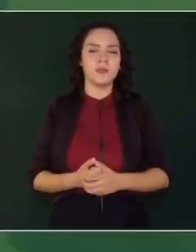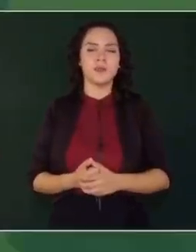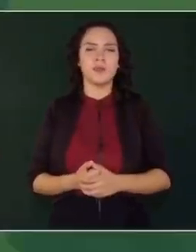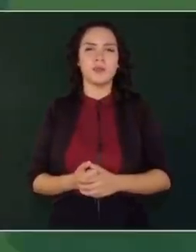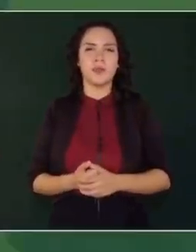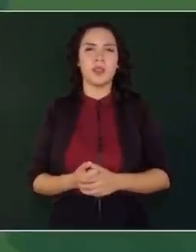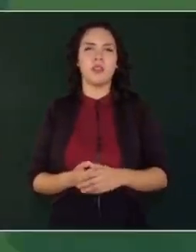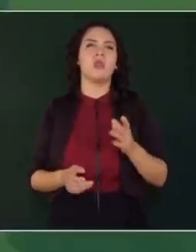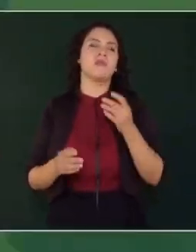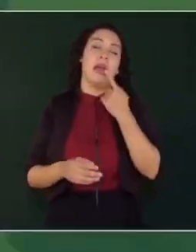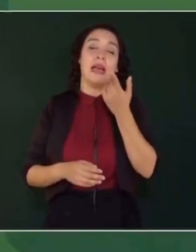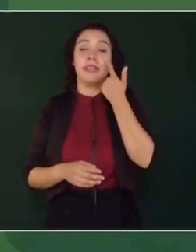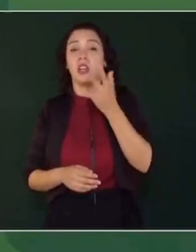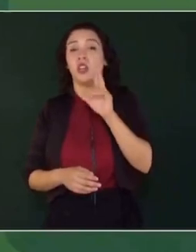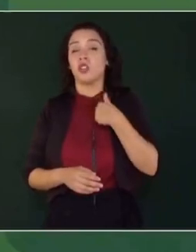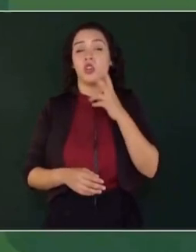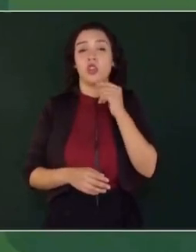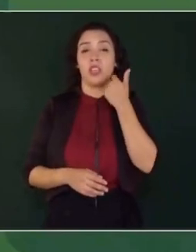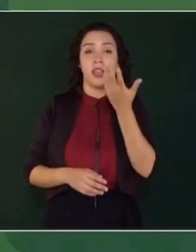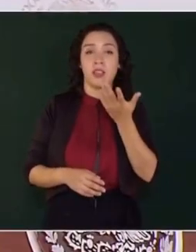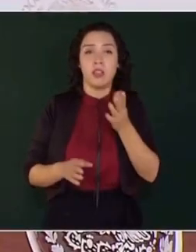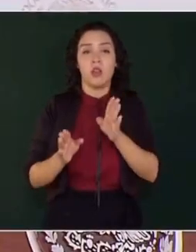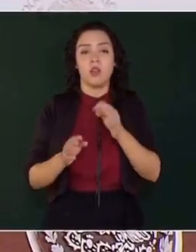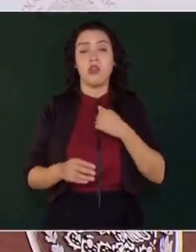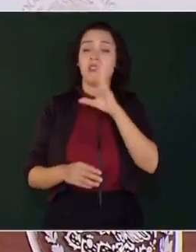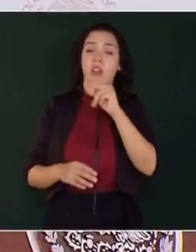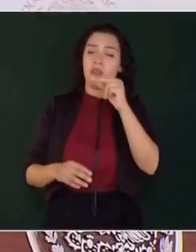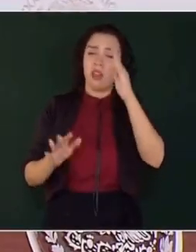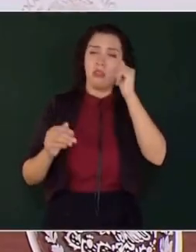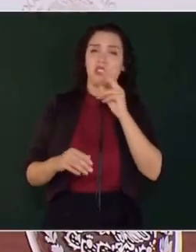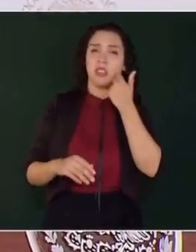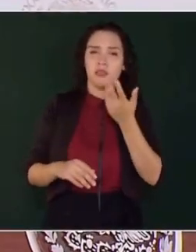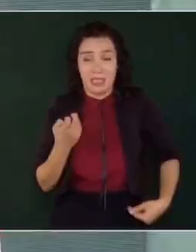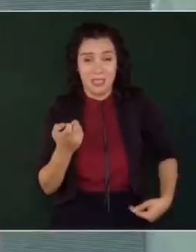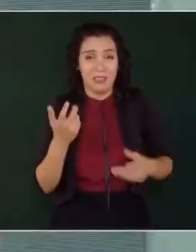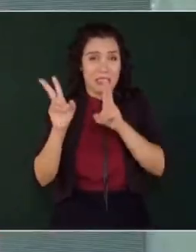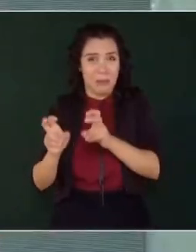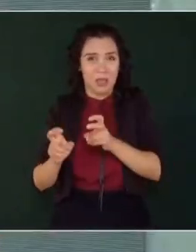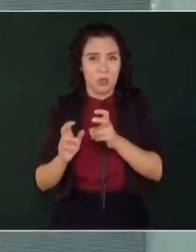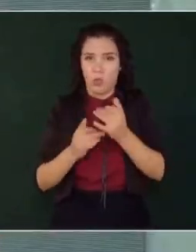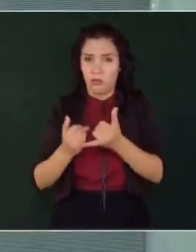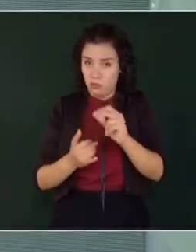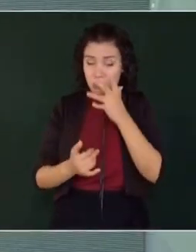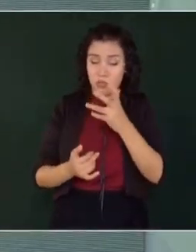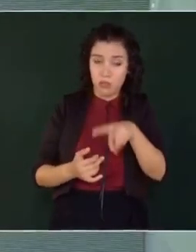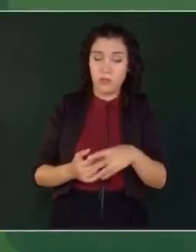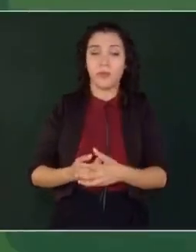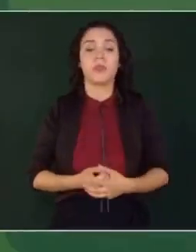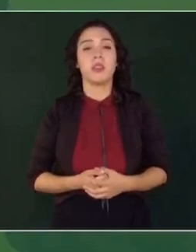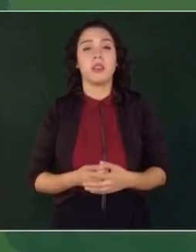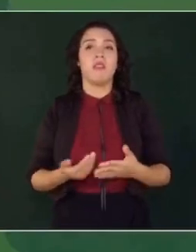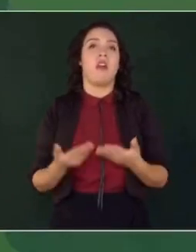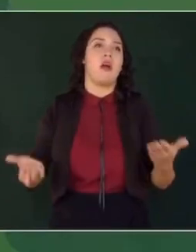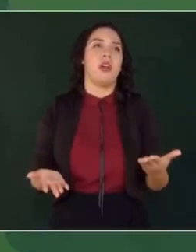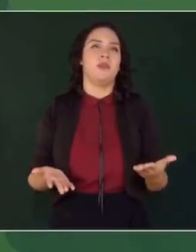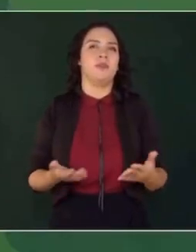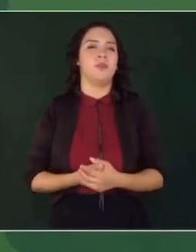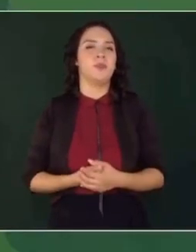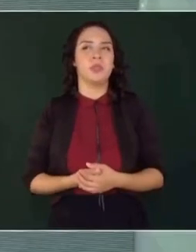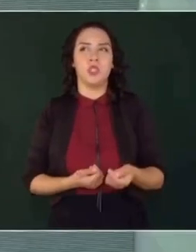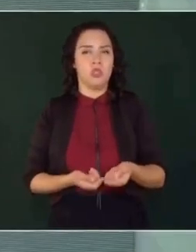que no queremos ningún acuerdo con la delincuencia, como decían los otros presidentes. Yo también, pues ni modo de decir,